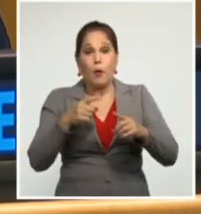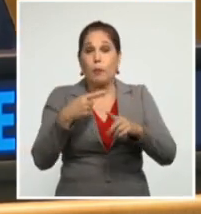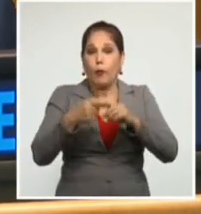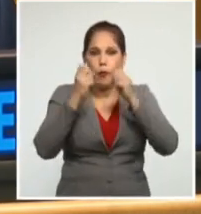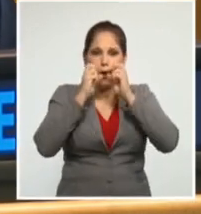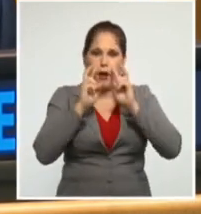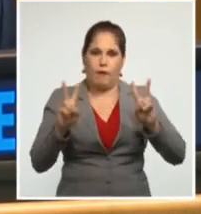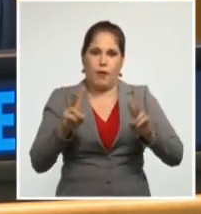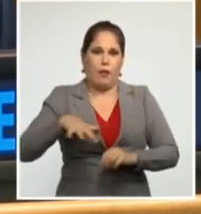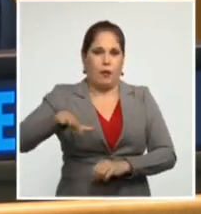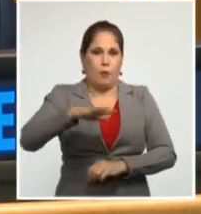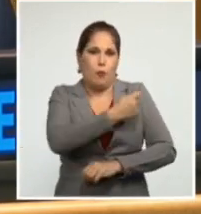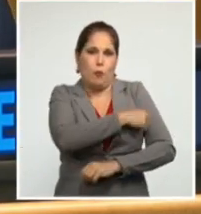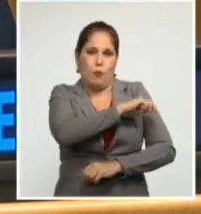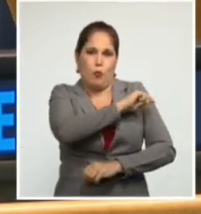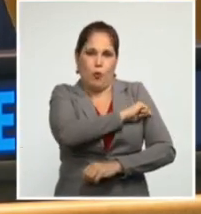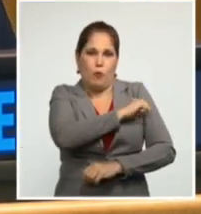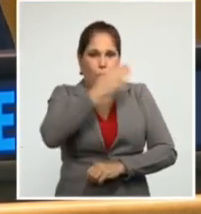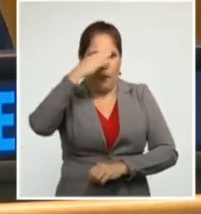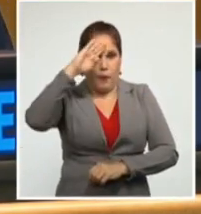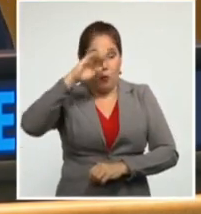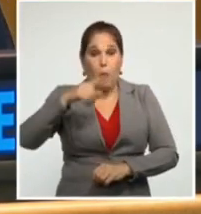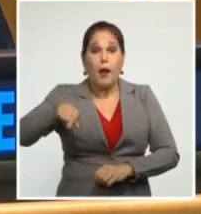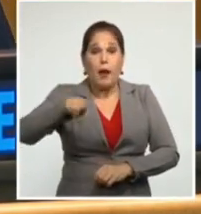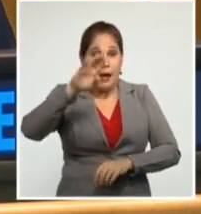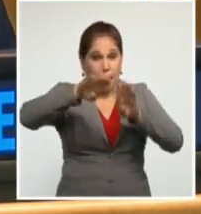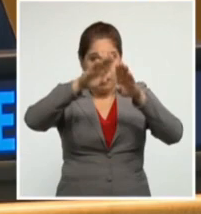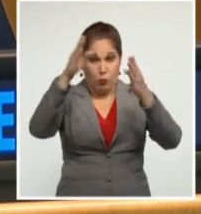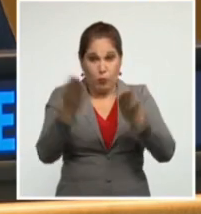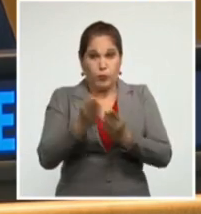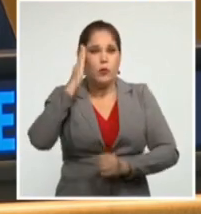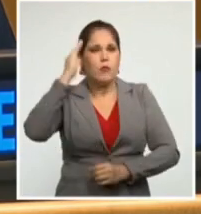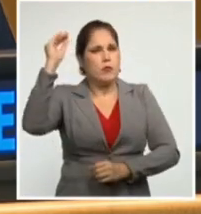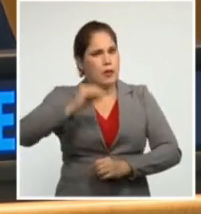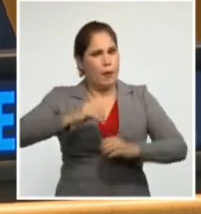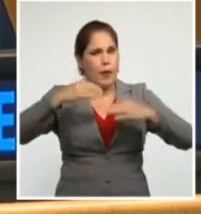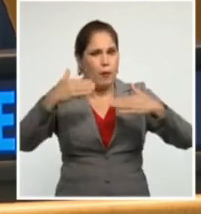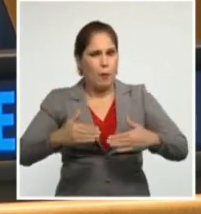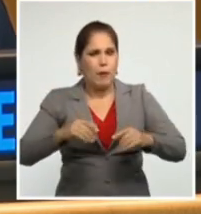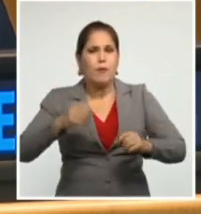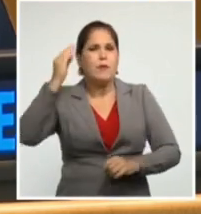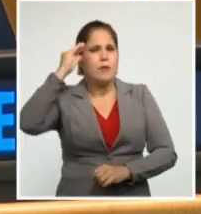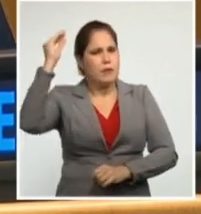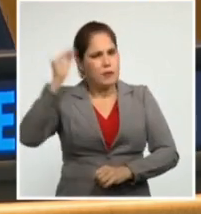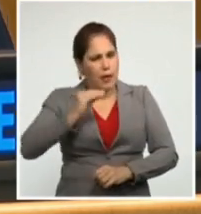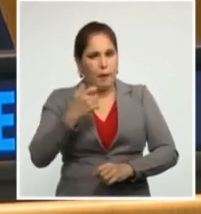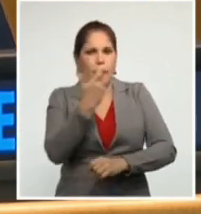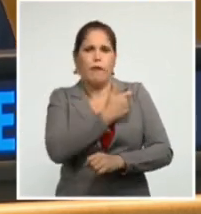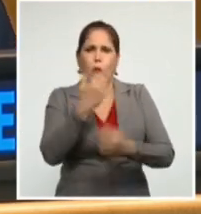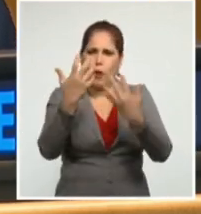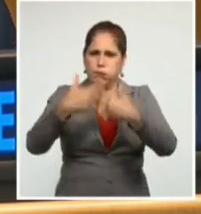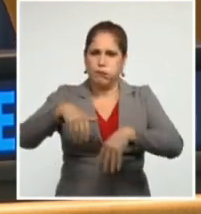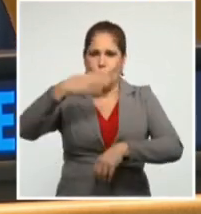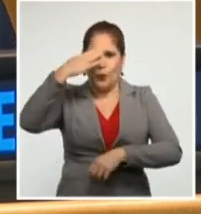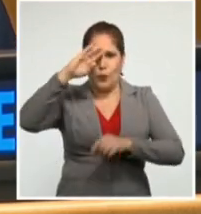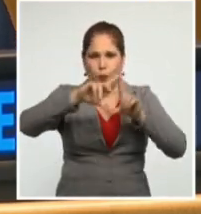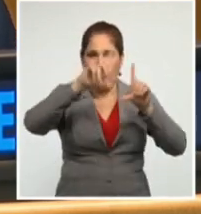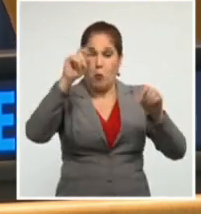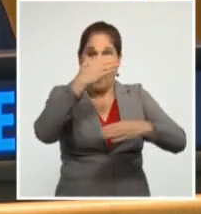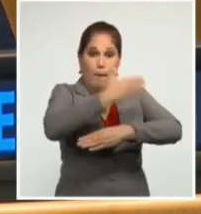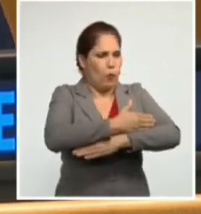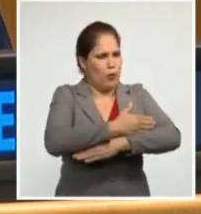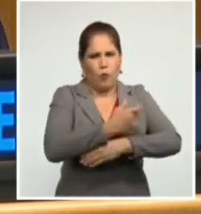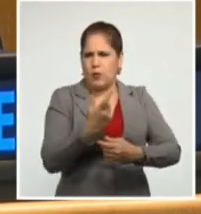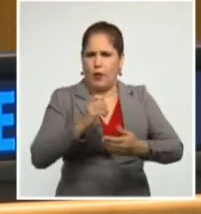Esta es otra gran lección para el mundo. La humanidad necesita más vacunas, no más bloqueos de Estados